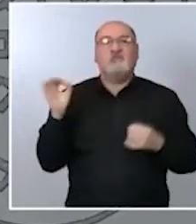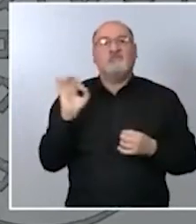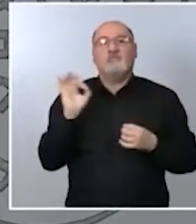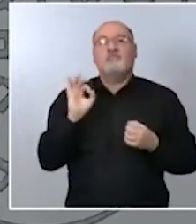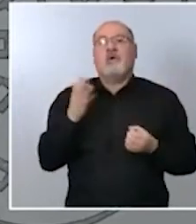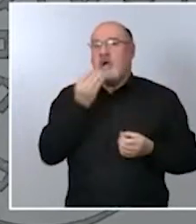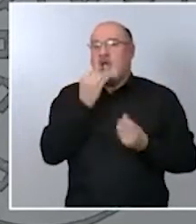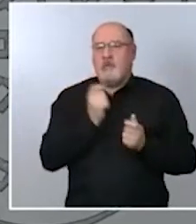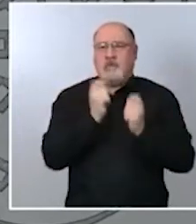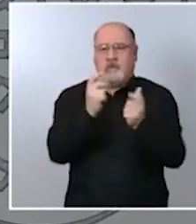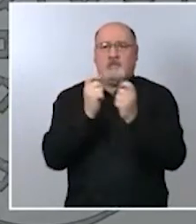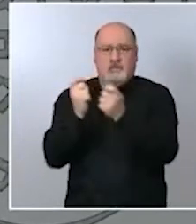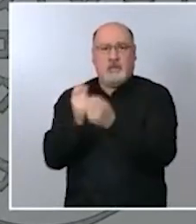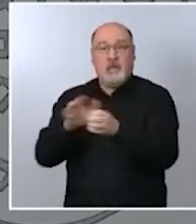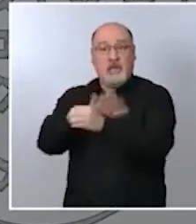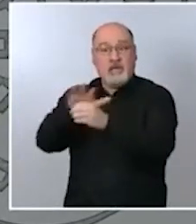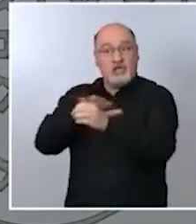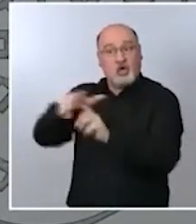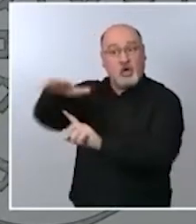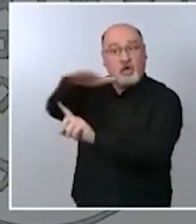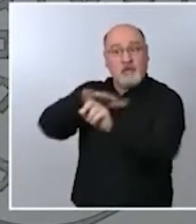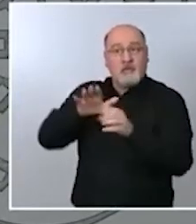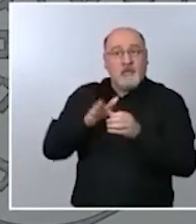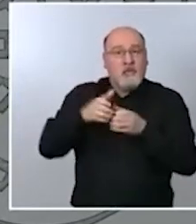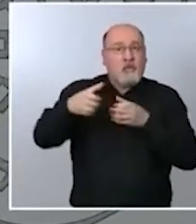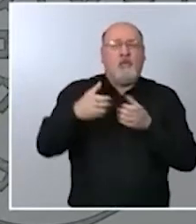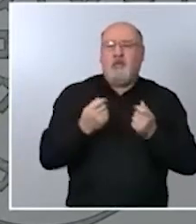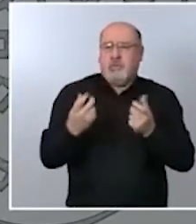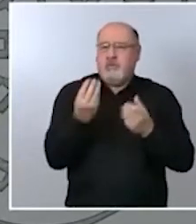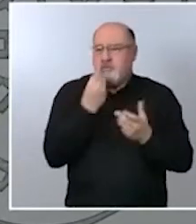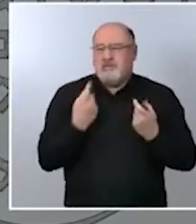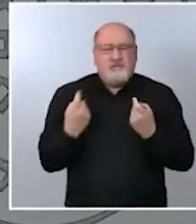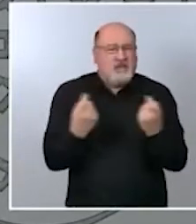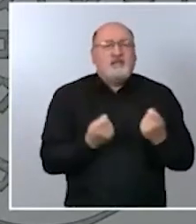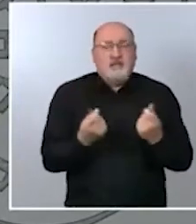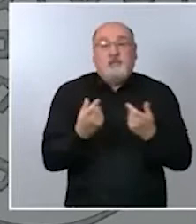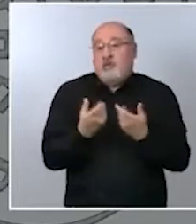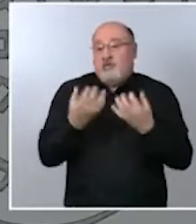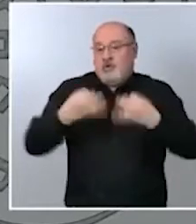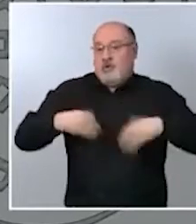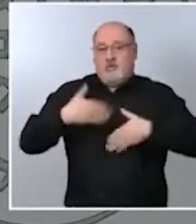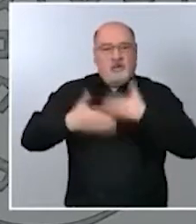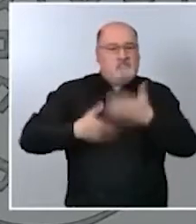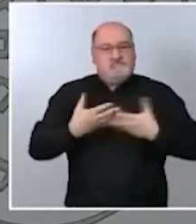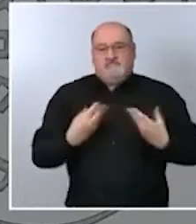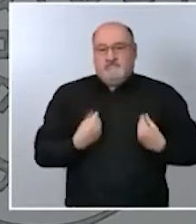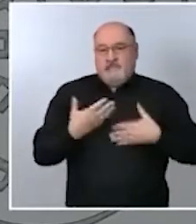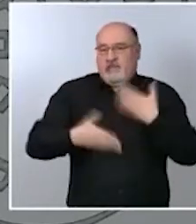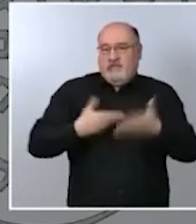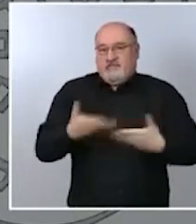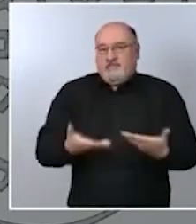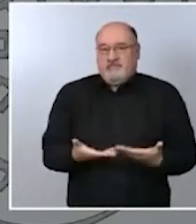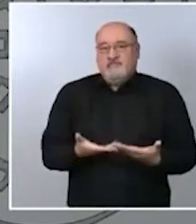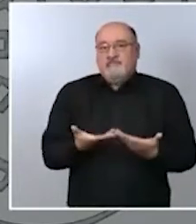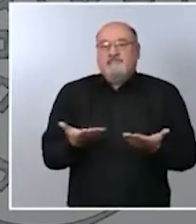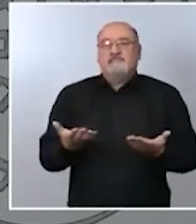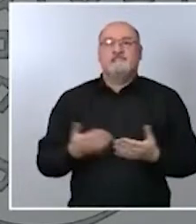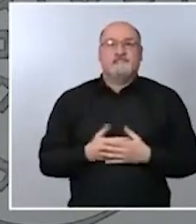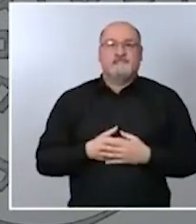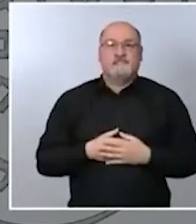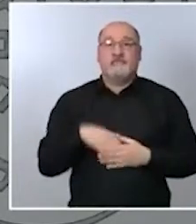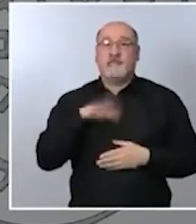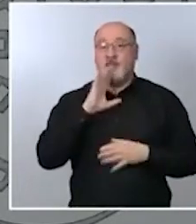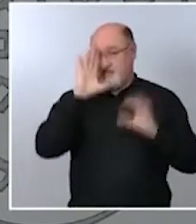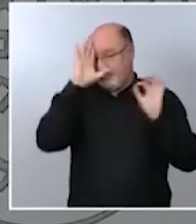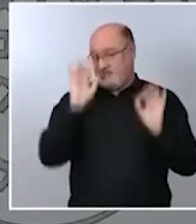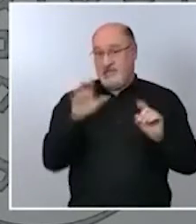a esos entornos siendo absolutamente imprescindible para el normal desenvolvimiento de nuestro ciudadano creo que esa situación